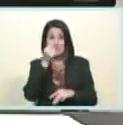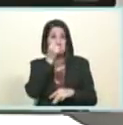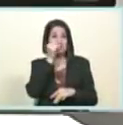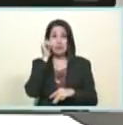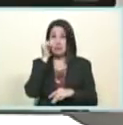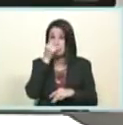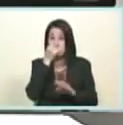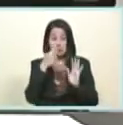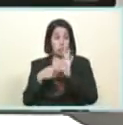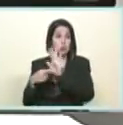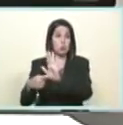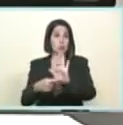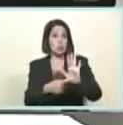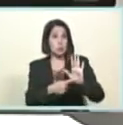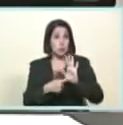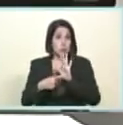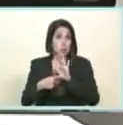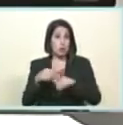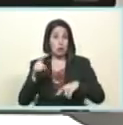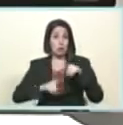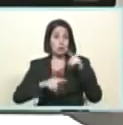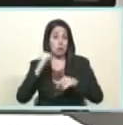digo hermano de corazón